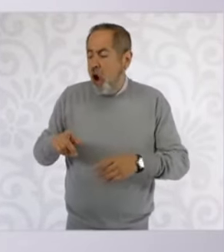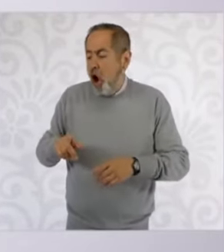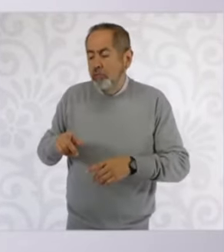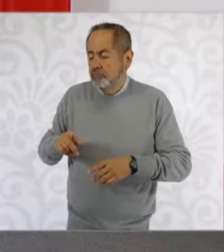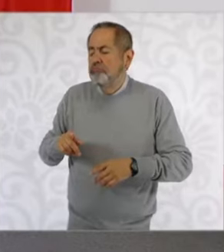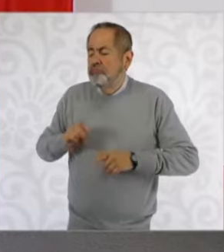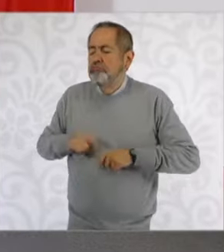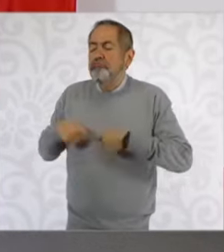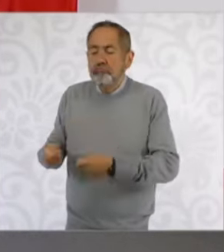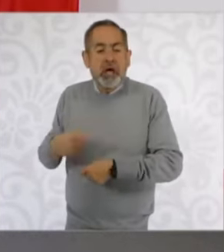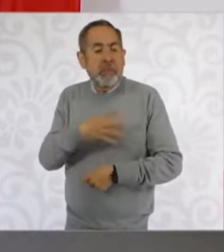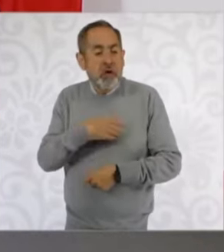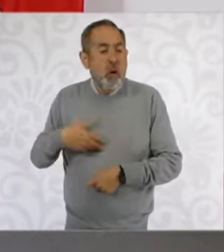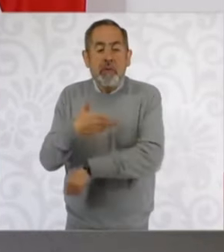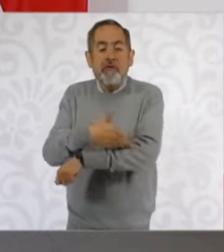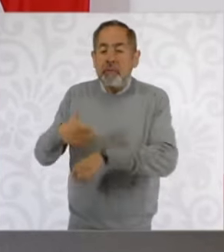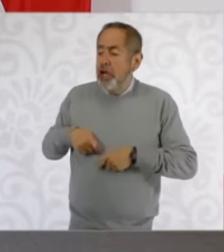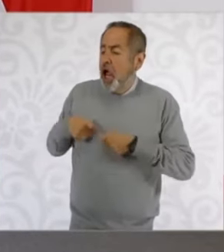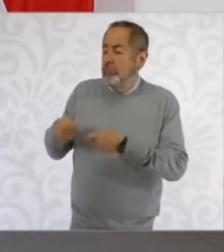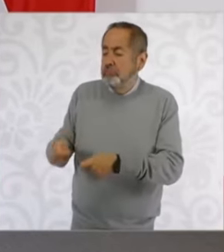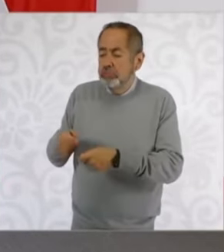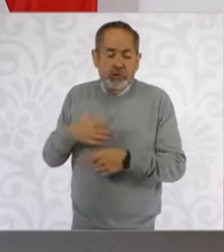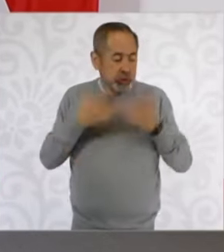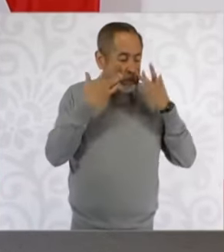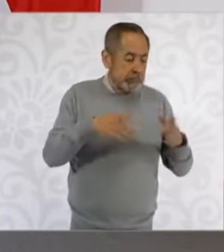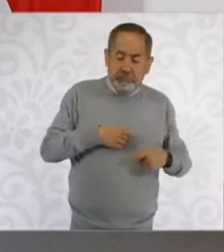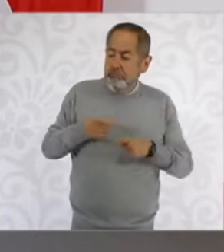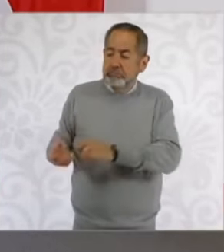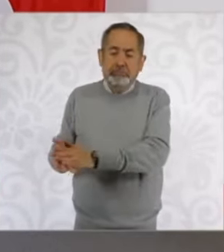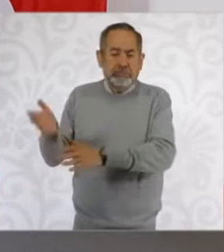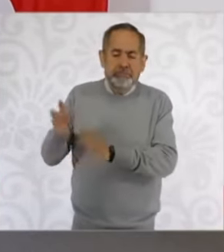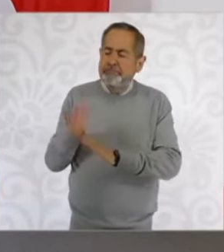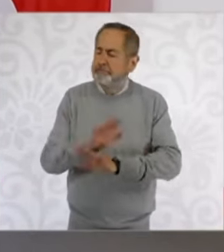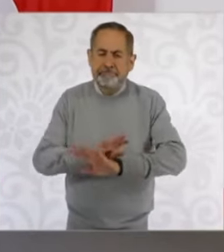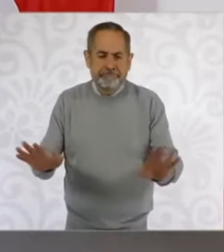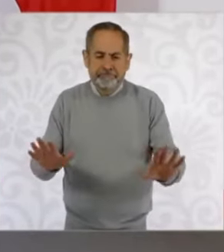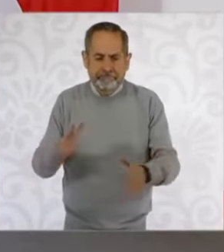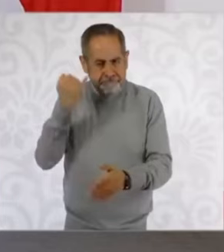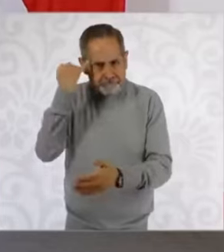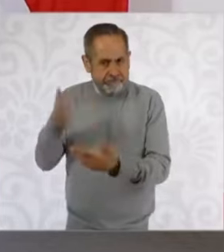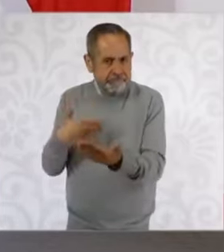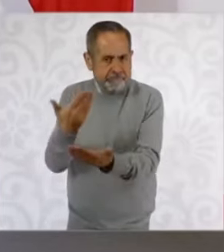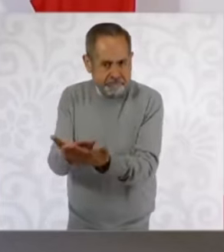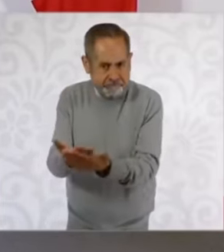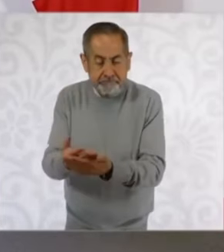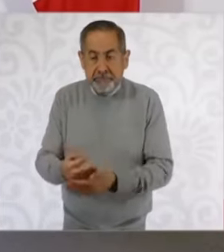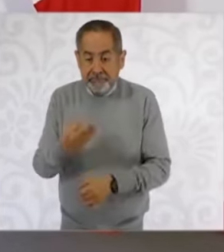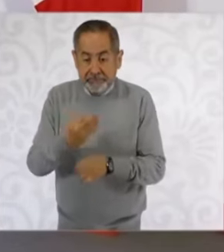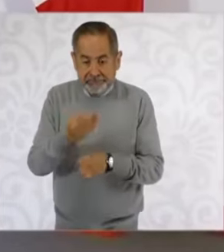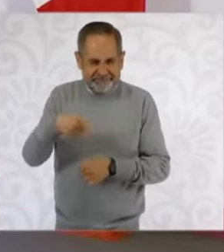República. Entonces, si vamos a enviar la iniciativa, yo creo que ahora tiene todavía mucho trabajo el Congreso de la Unión,